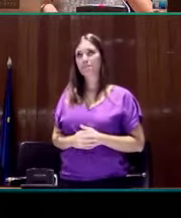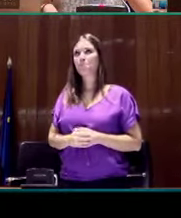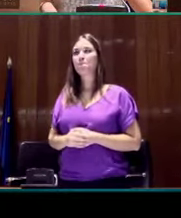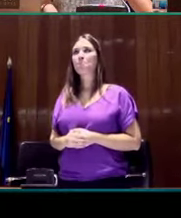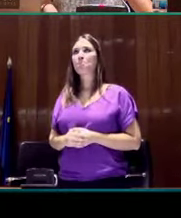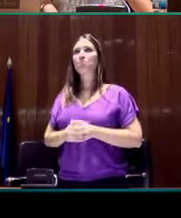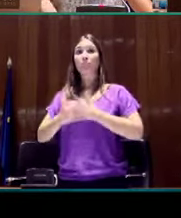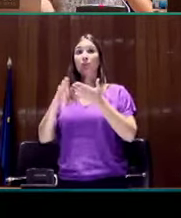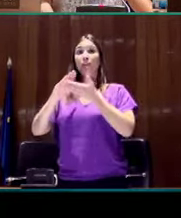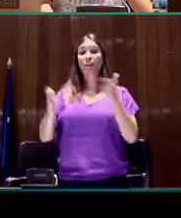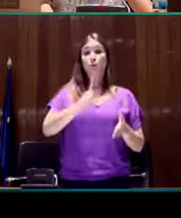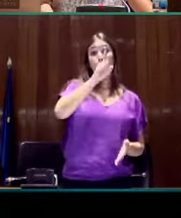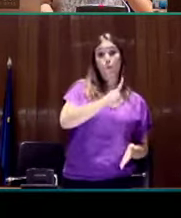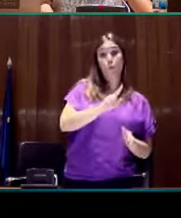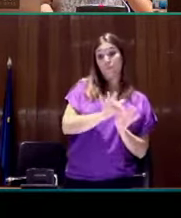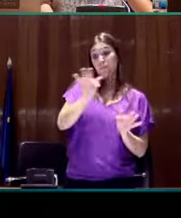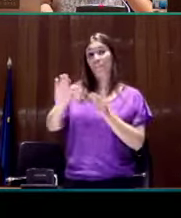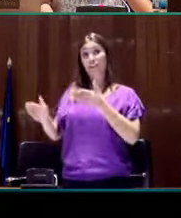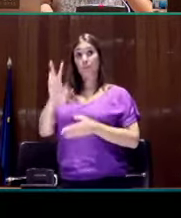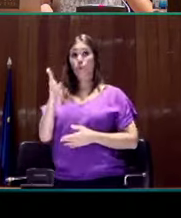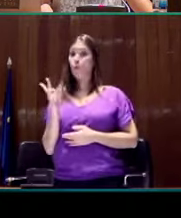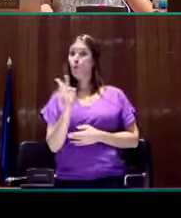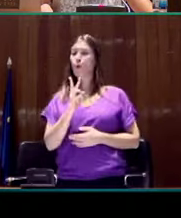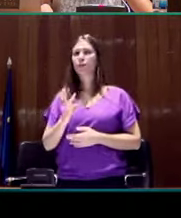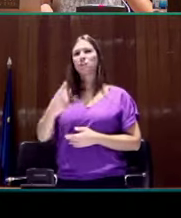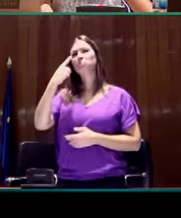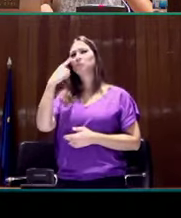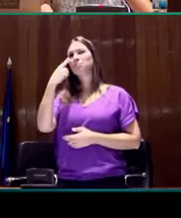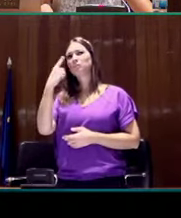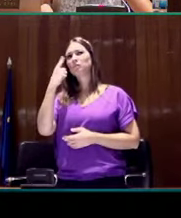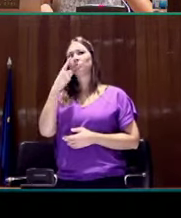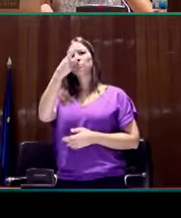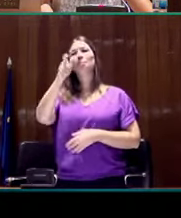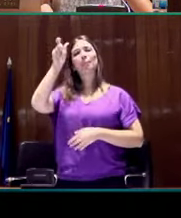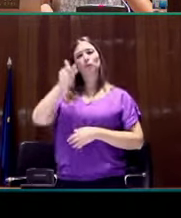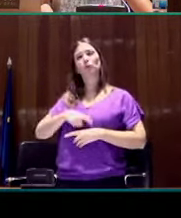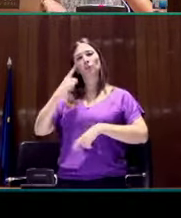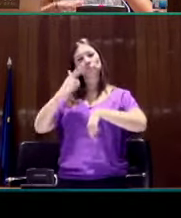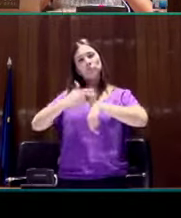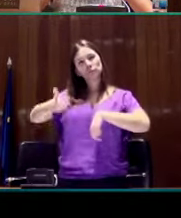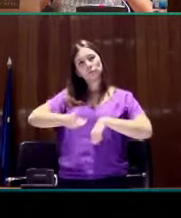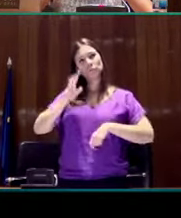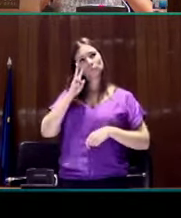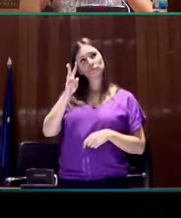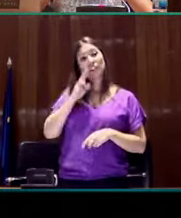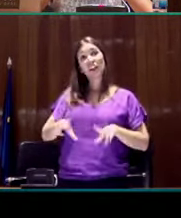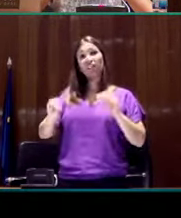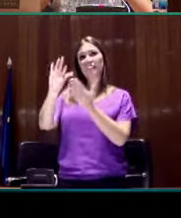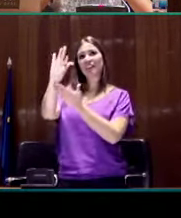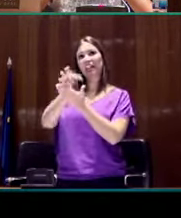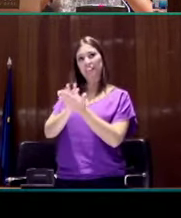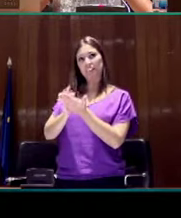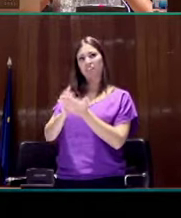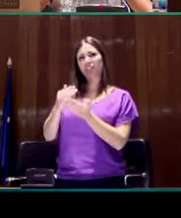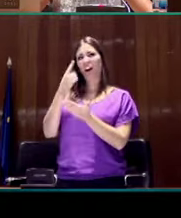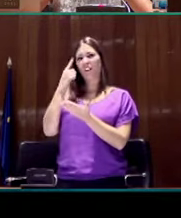Tanto en la primera fase como en la segunda, tras hacer la observación de las obras artísticas, se pasaba un test de retención para